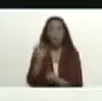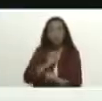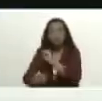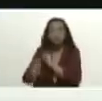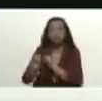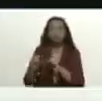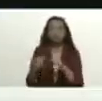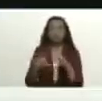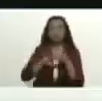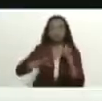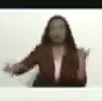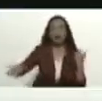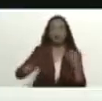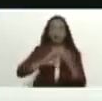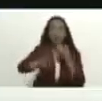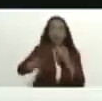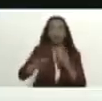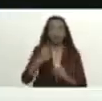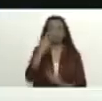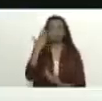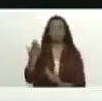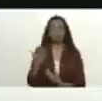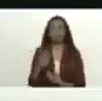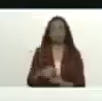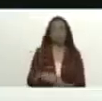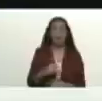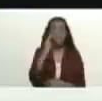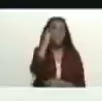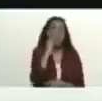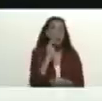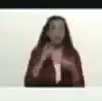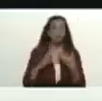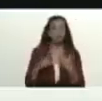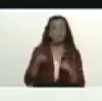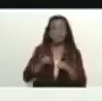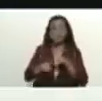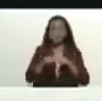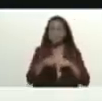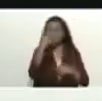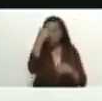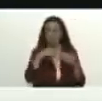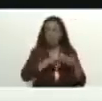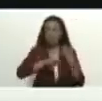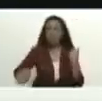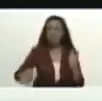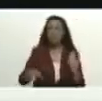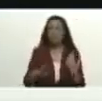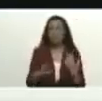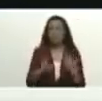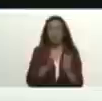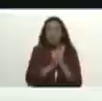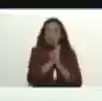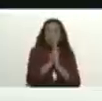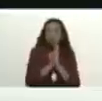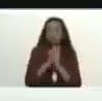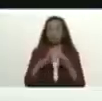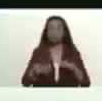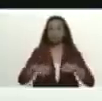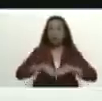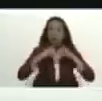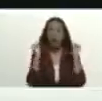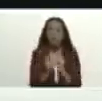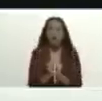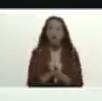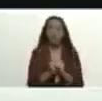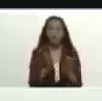para mal hablar mal poner a Bolívar para intrigar para dividir para que fracasara el congreso de